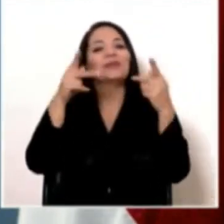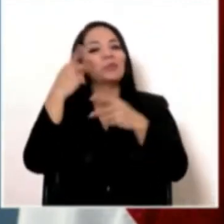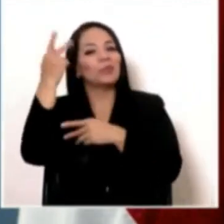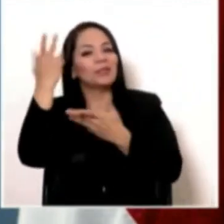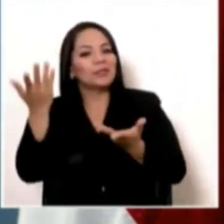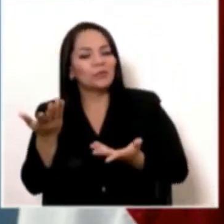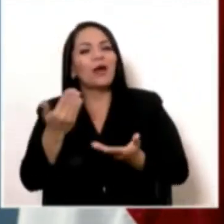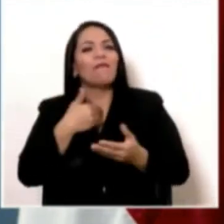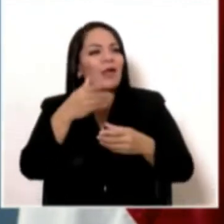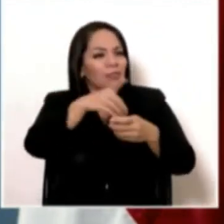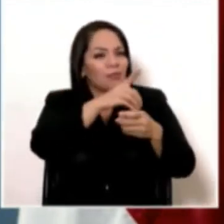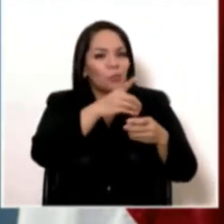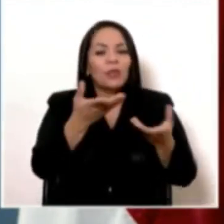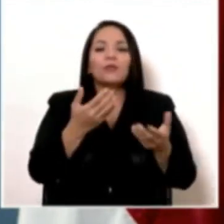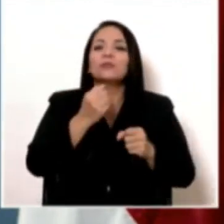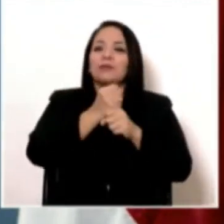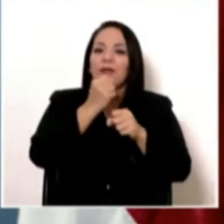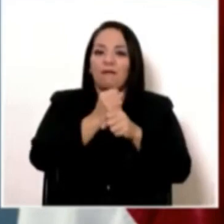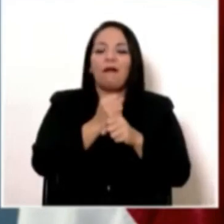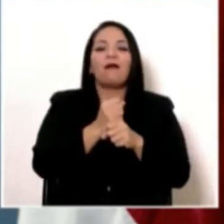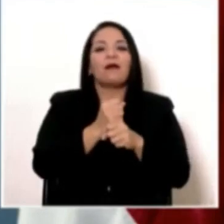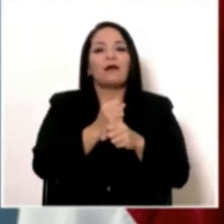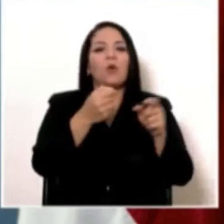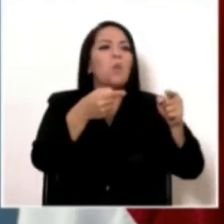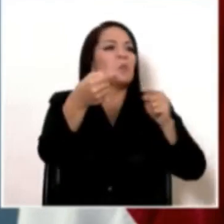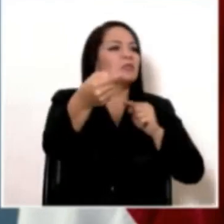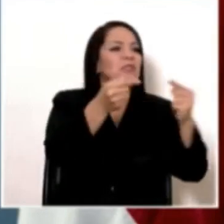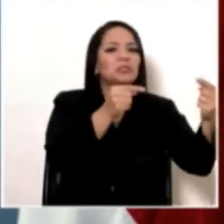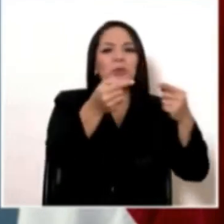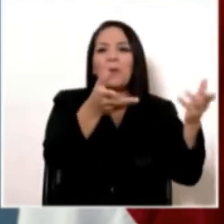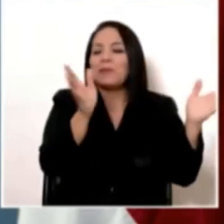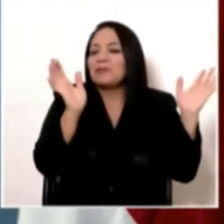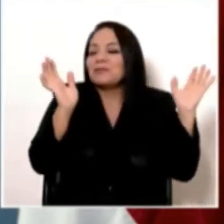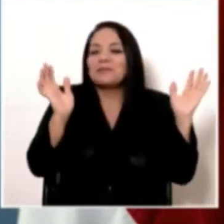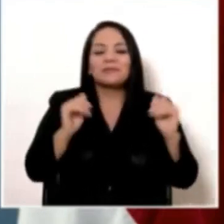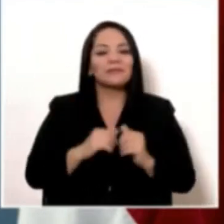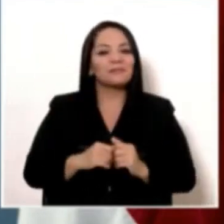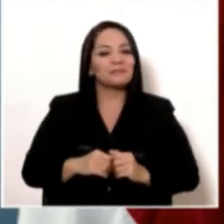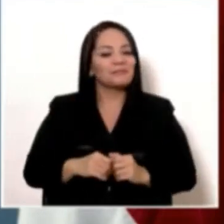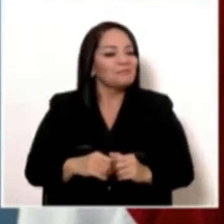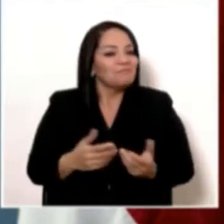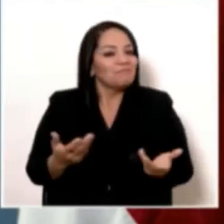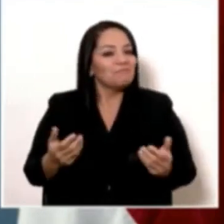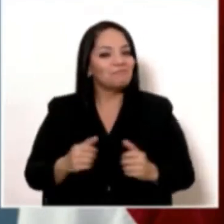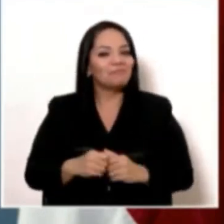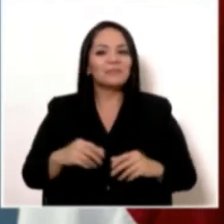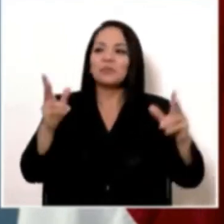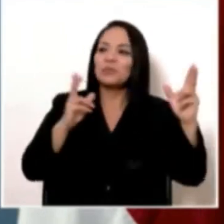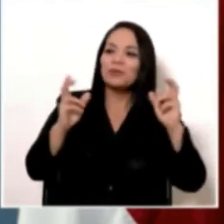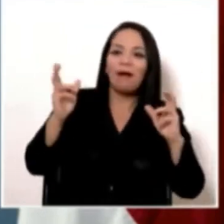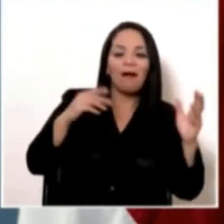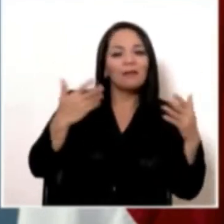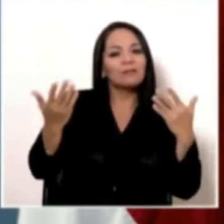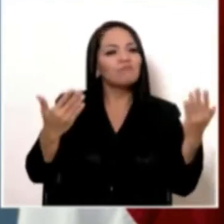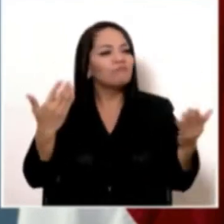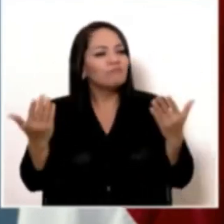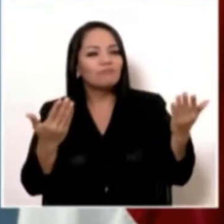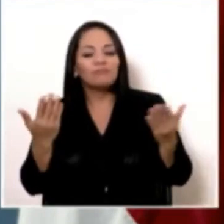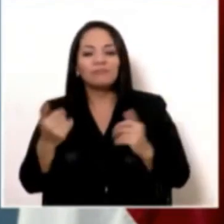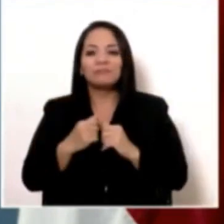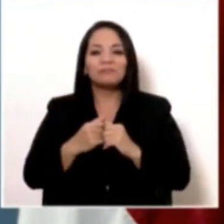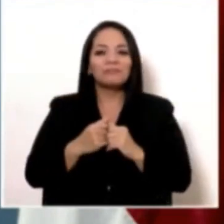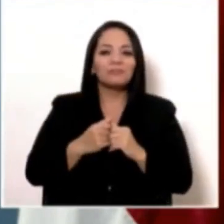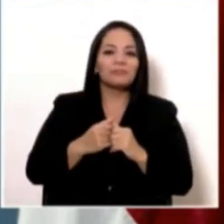diputados que trabajan en oposición unos a otros. Y oír hablar, qué ven, qué